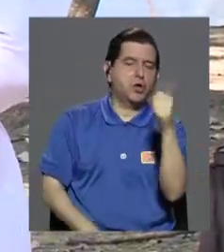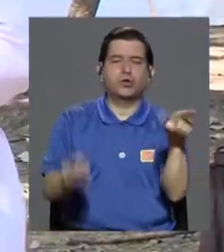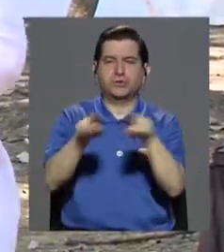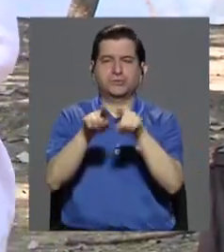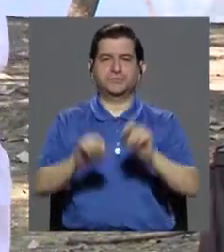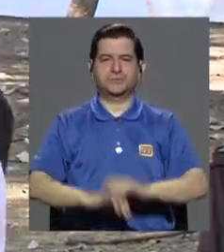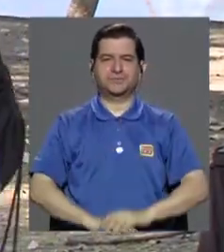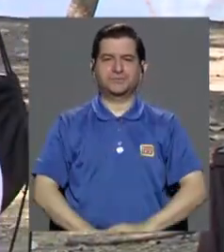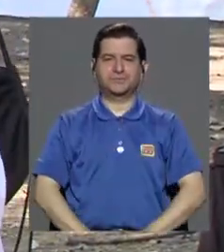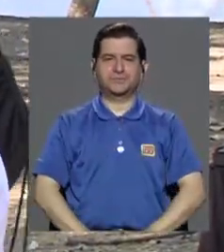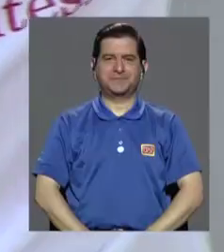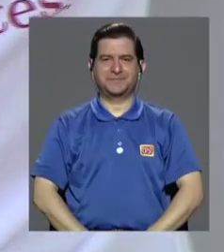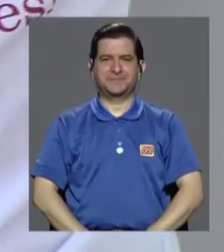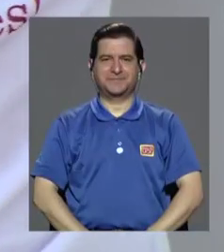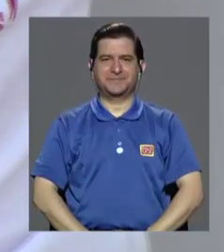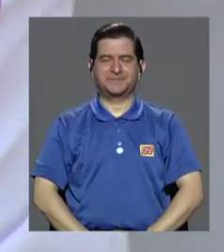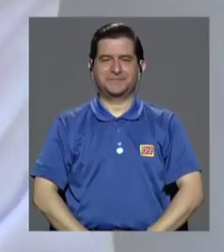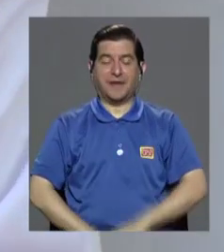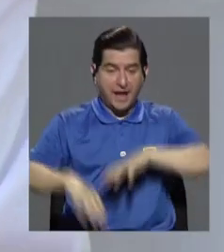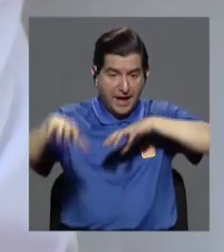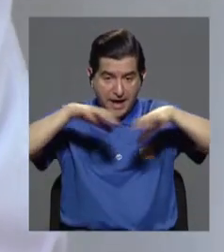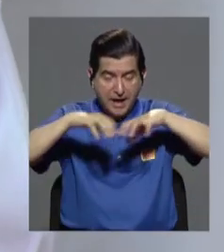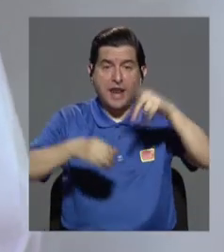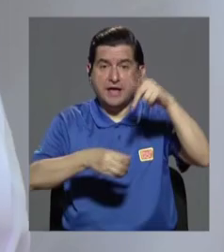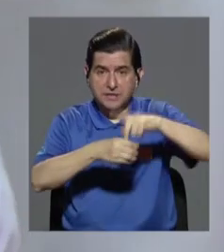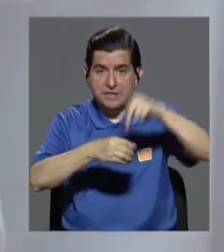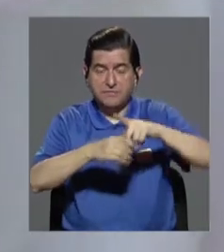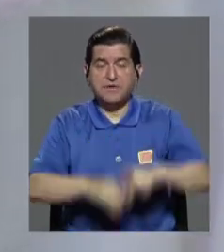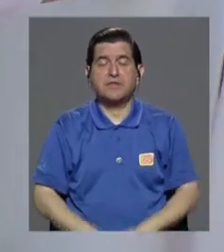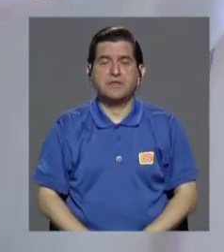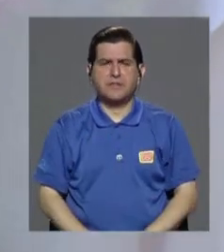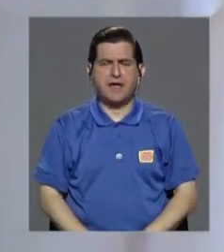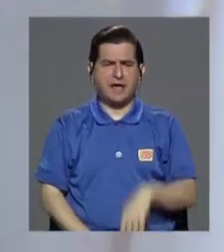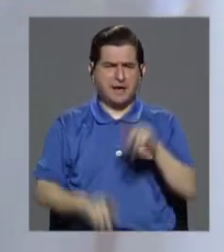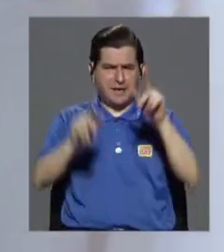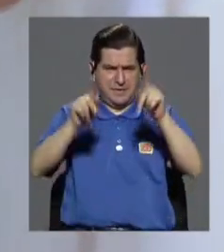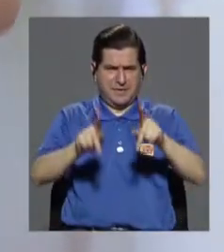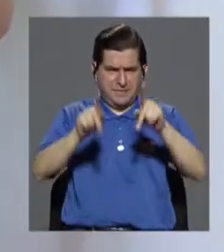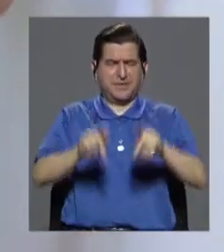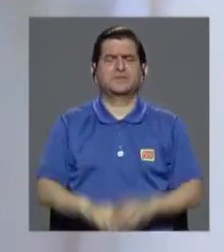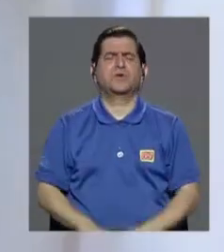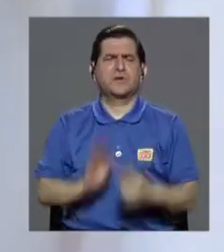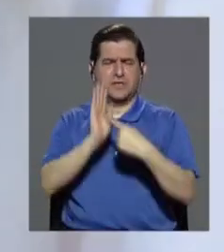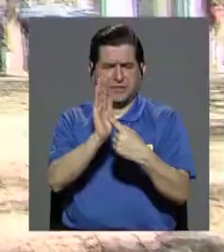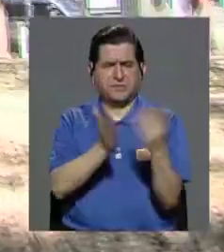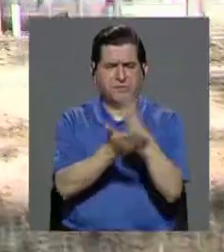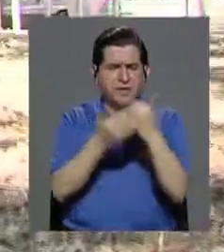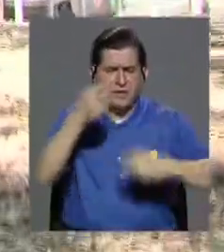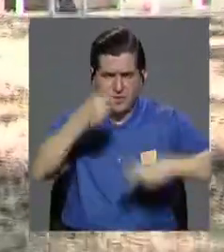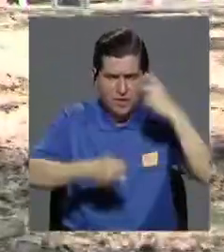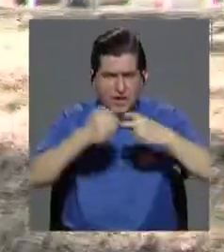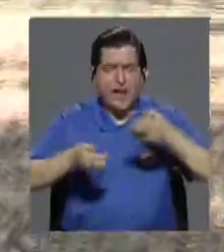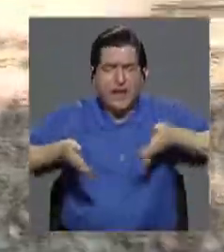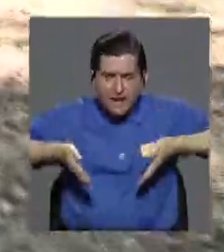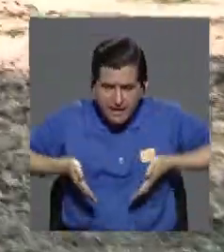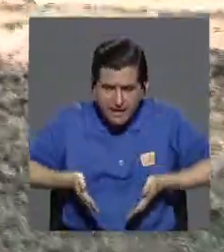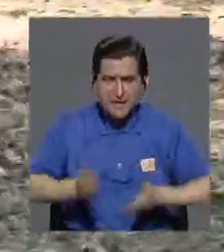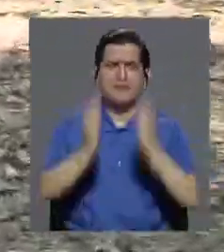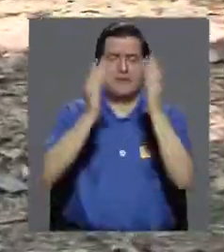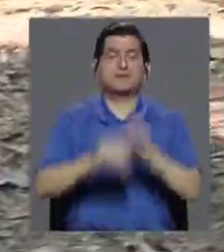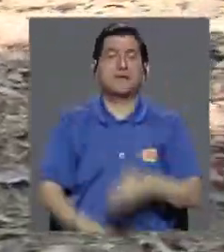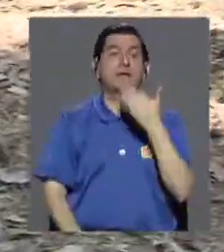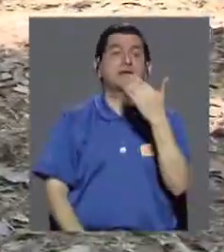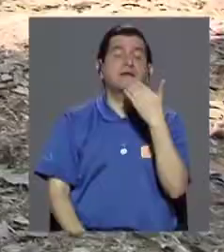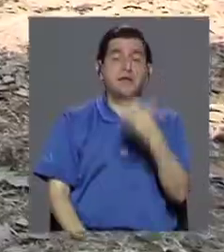En la actividad se hicieron presentes grandes campeones que presentaron algunas de estas anomalías al nacer y que gracias a la ciencia hoy pueden llevar